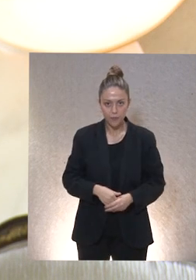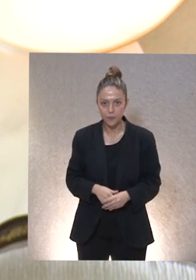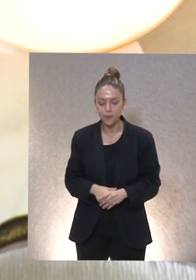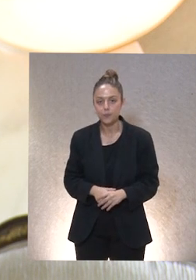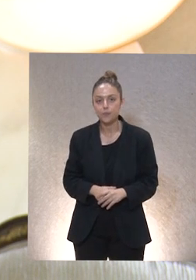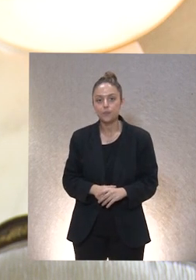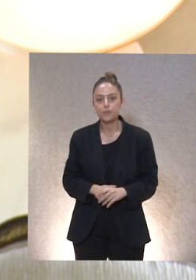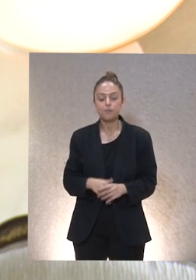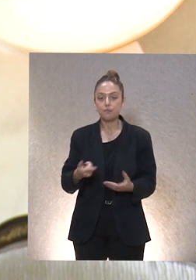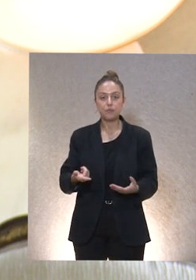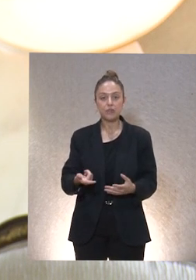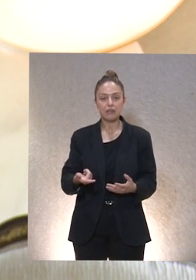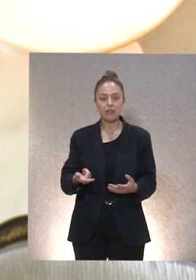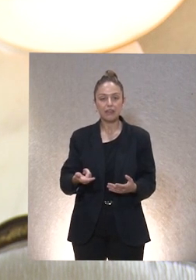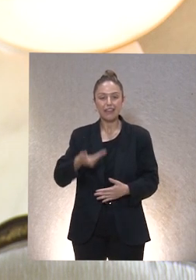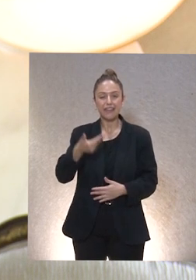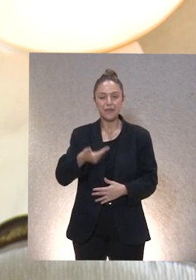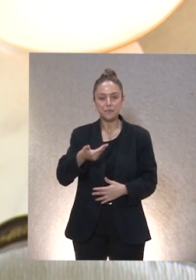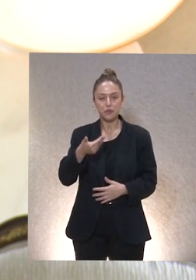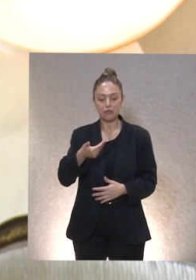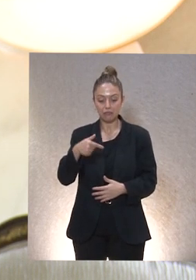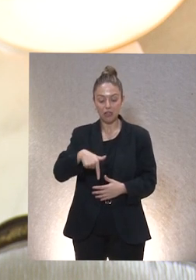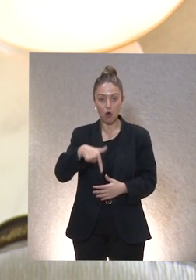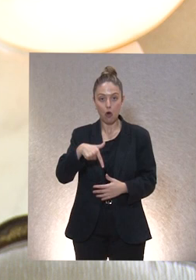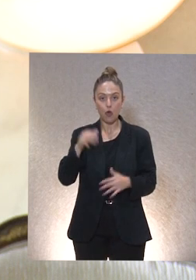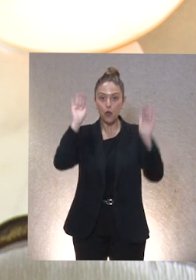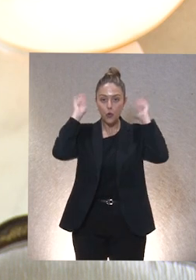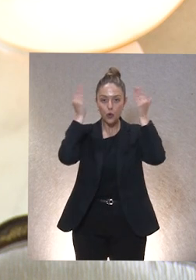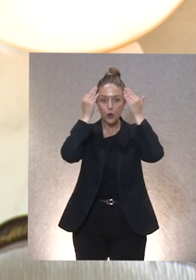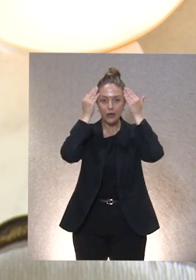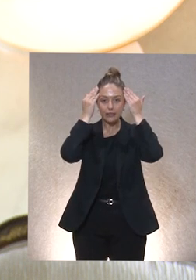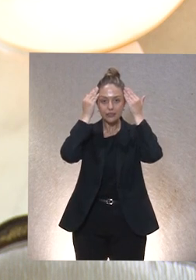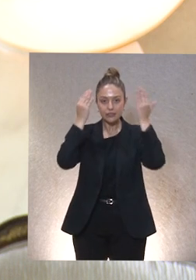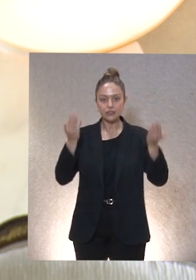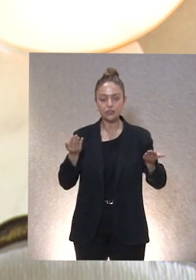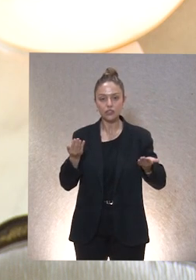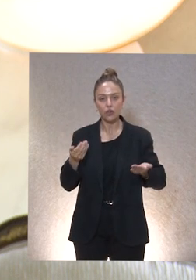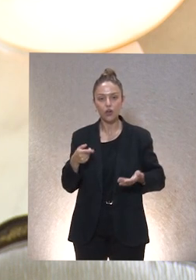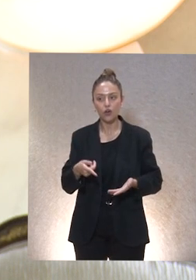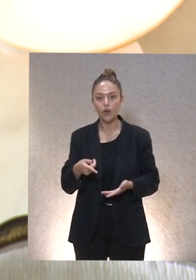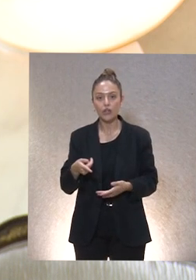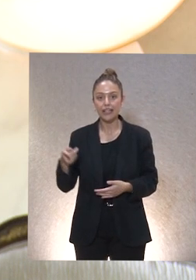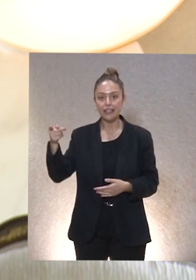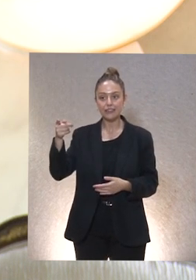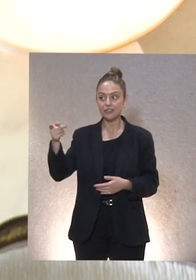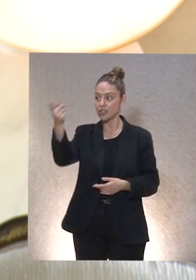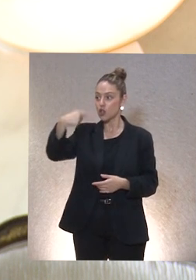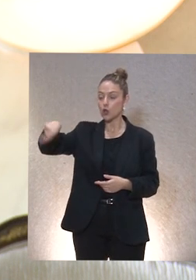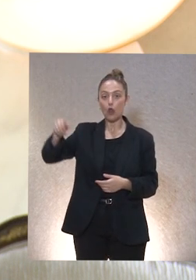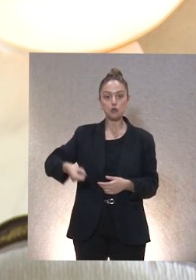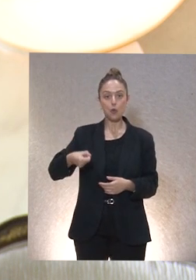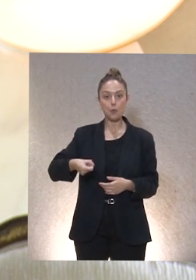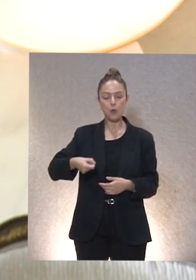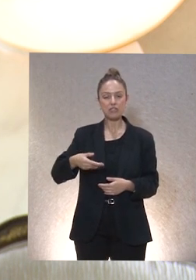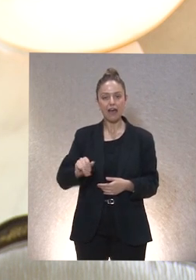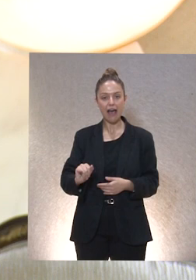sin duda, de este Congreso tiene otra señal, que es esa llave que todos tenéis en vuestra bolsa, que es la